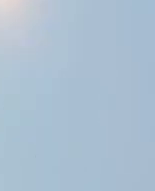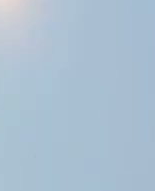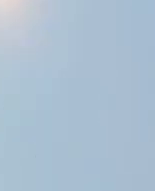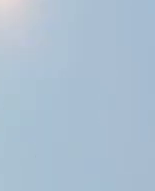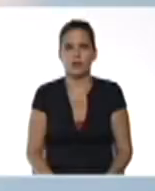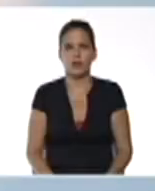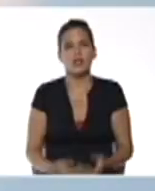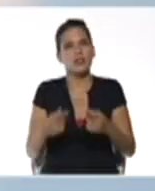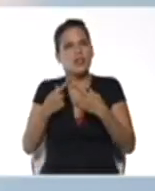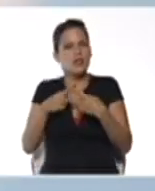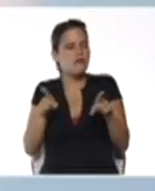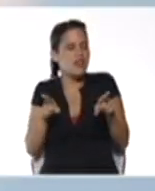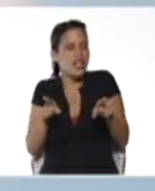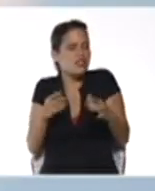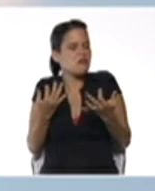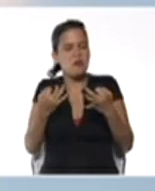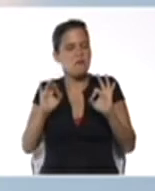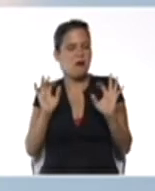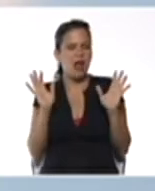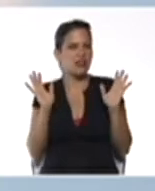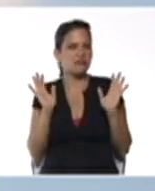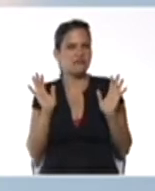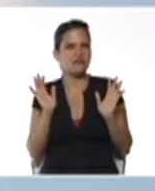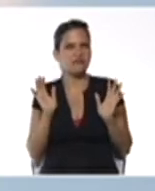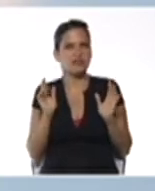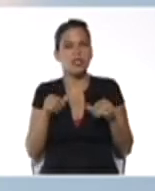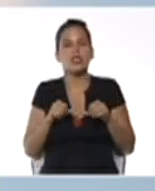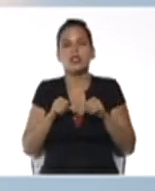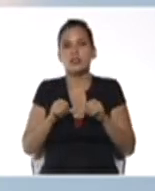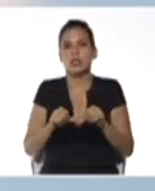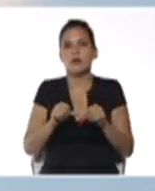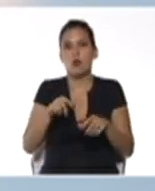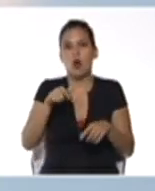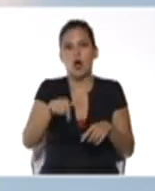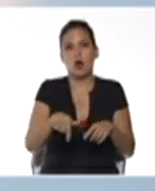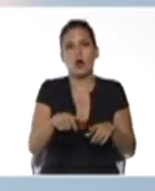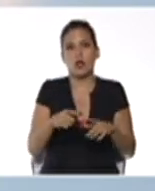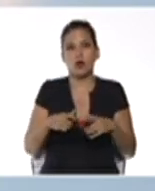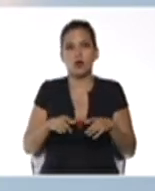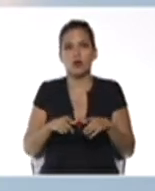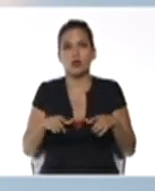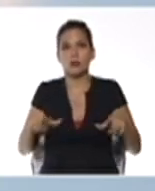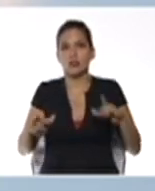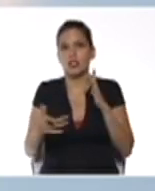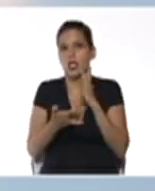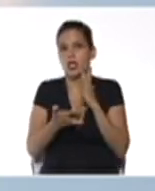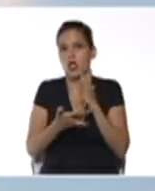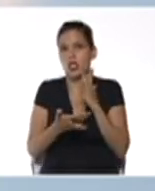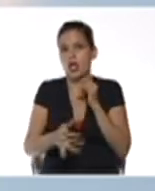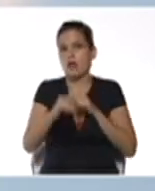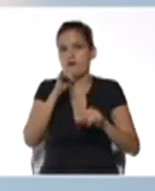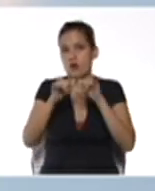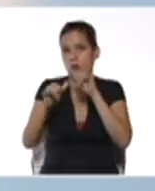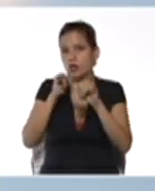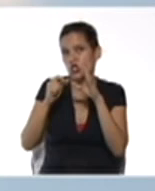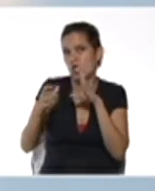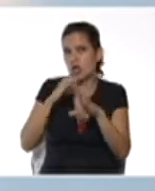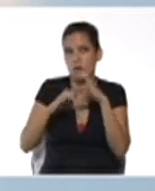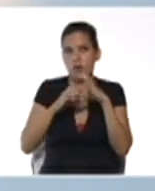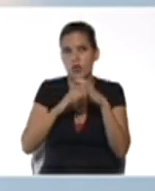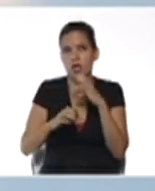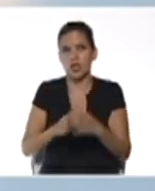ser diferente es algo común continuamos ahora con nuestro segmento de tecnología para la información y la